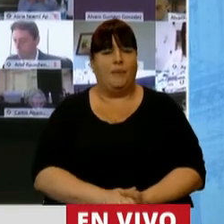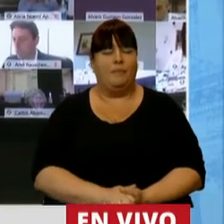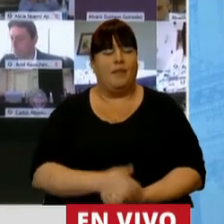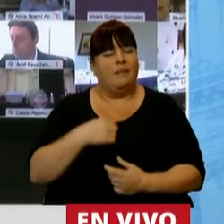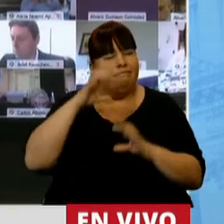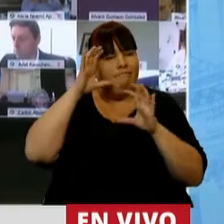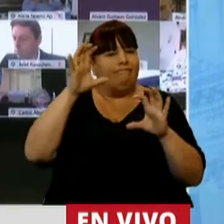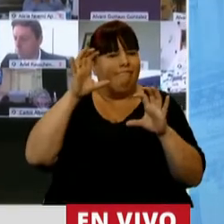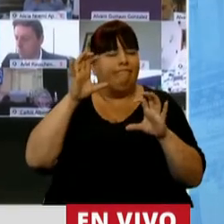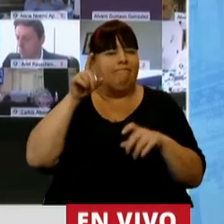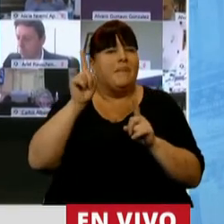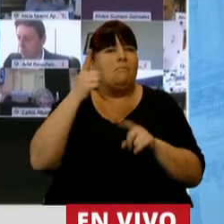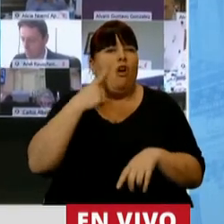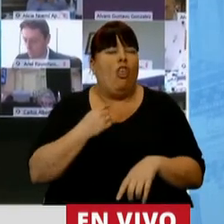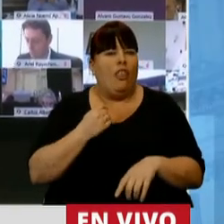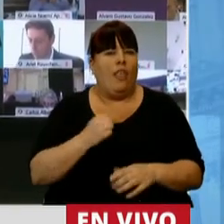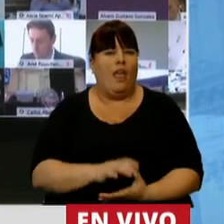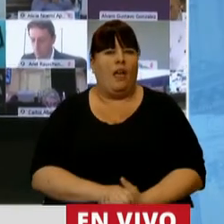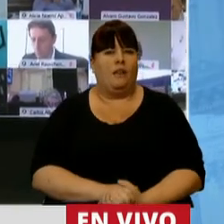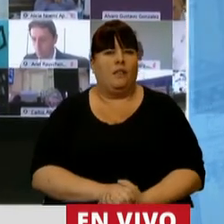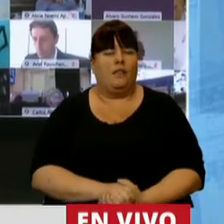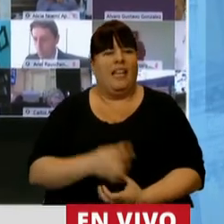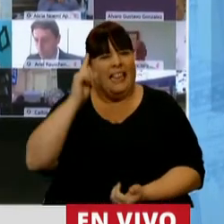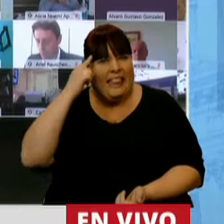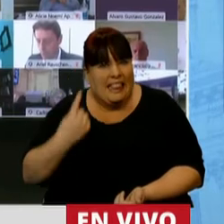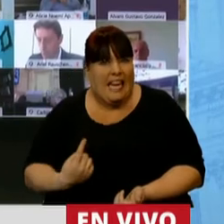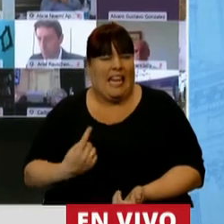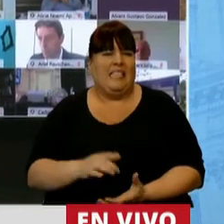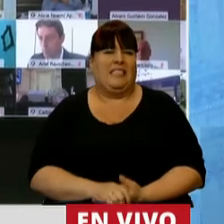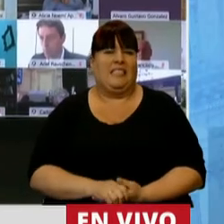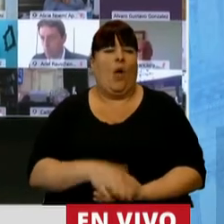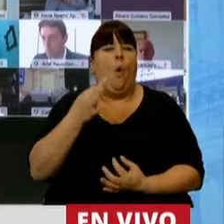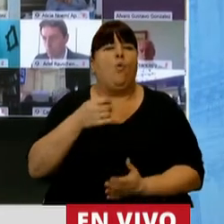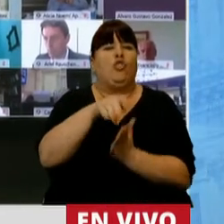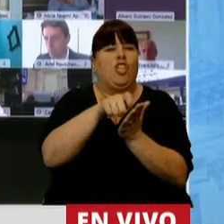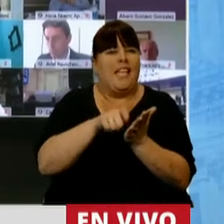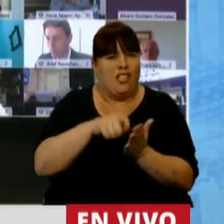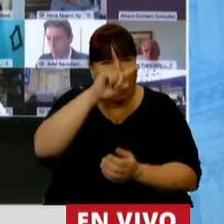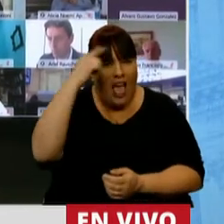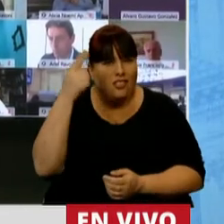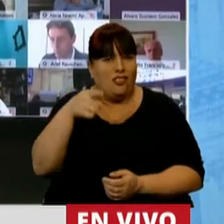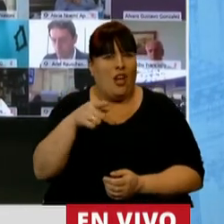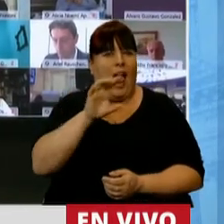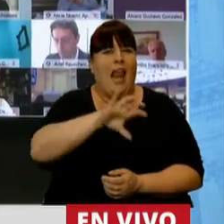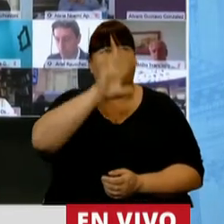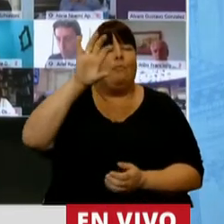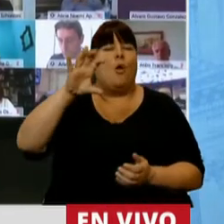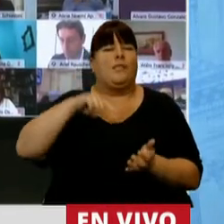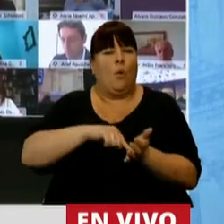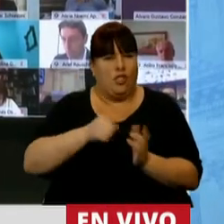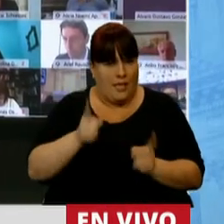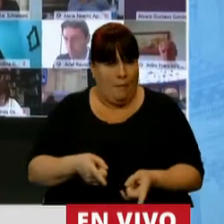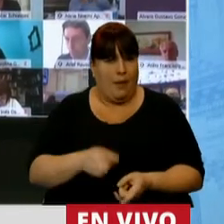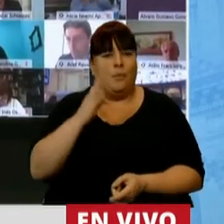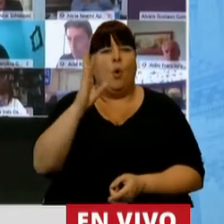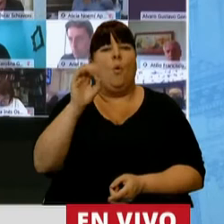recuerdo muy bien ese día de tristeza, descenso nacional en el interior de la provincia de Buenos Aires,